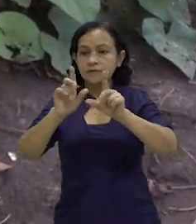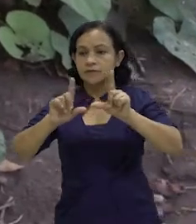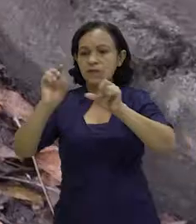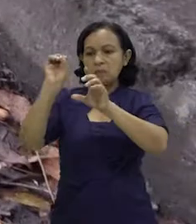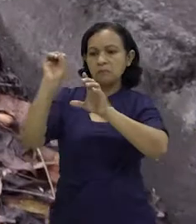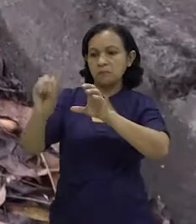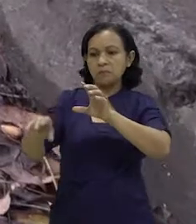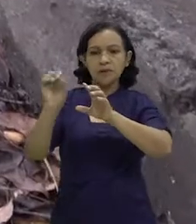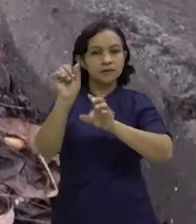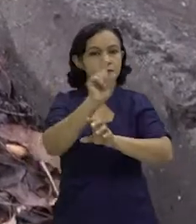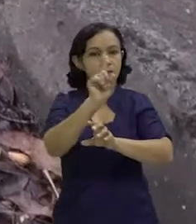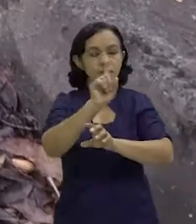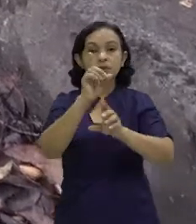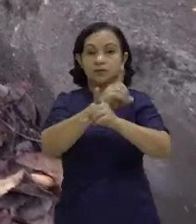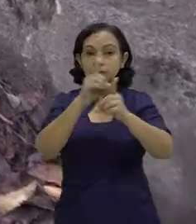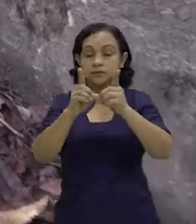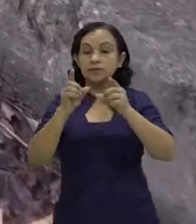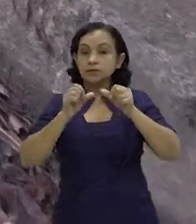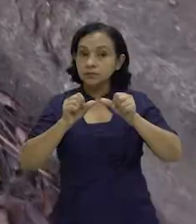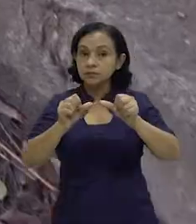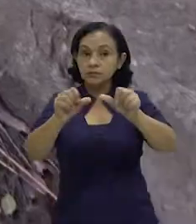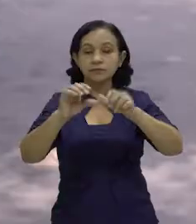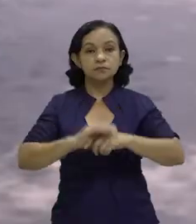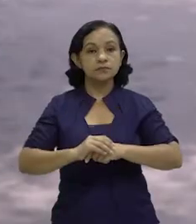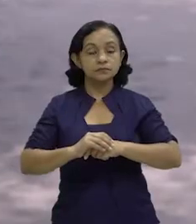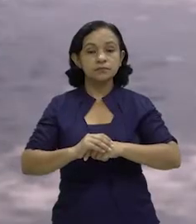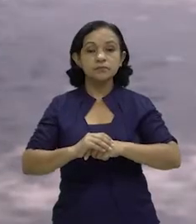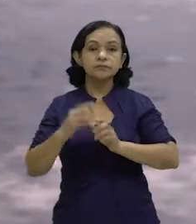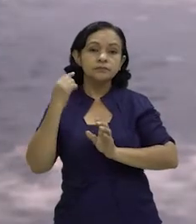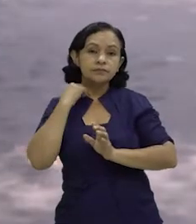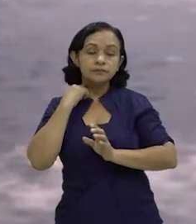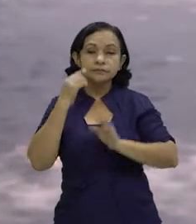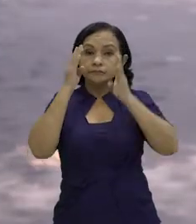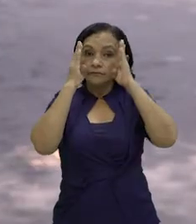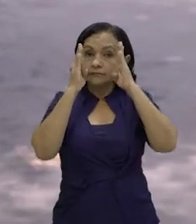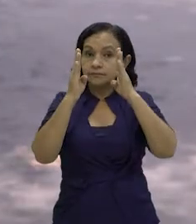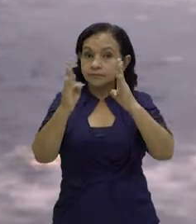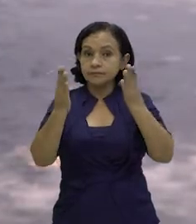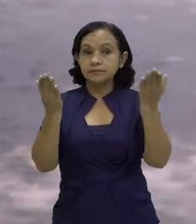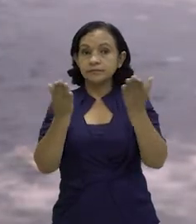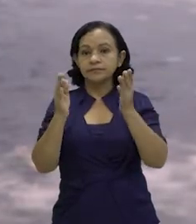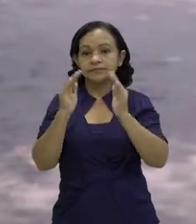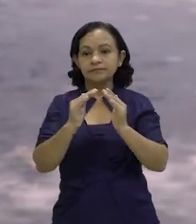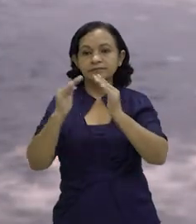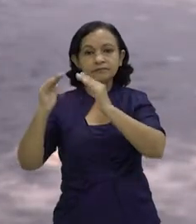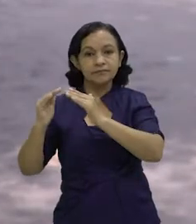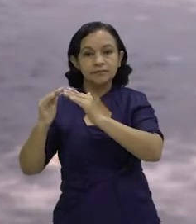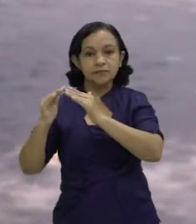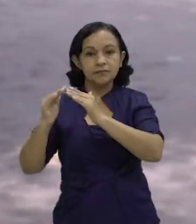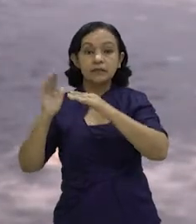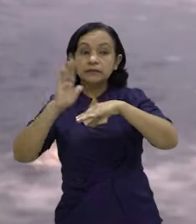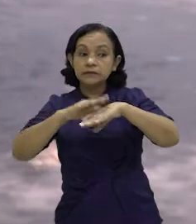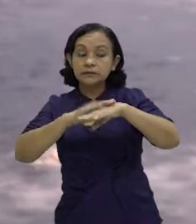espacios públicos y compartidos debe ser una constante. Por lo general se procura estar al pendiente de que el vecino,